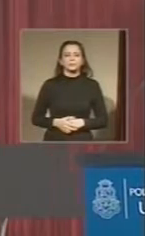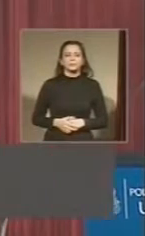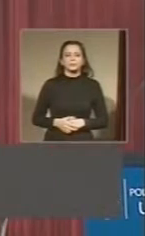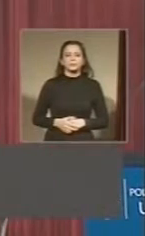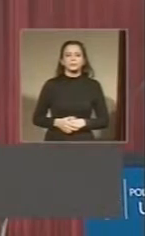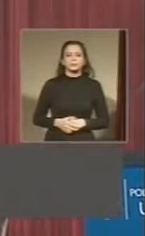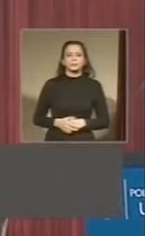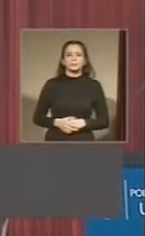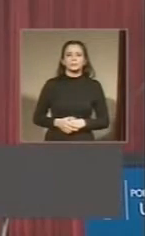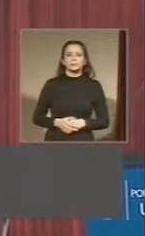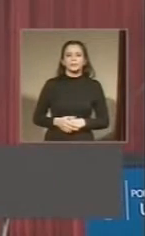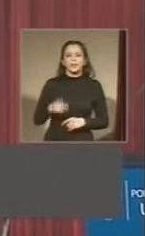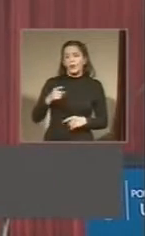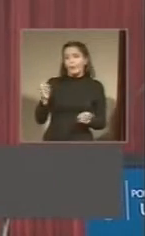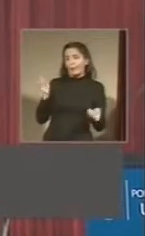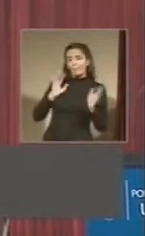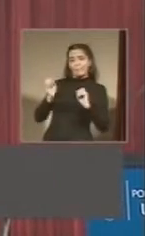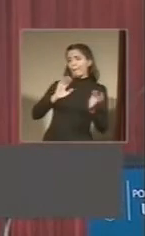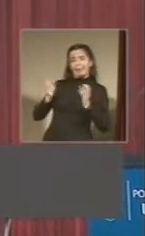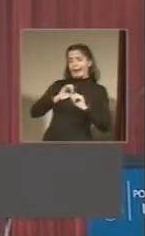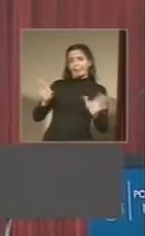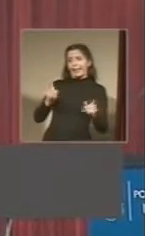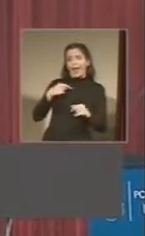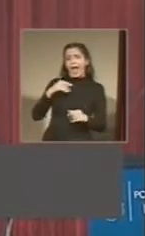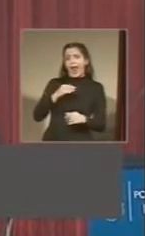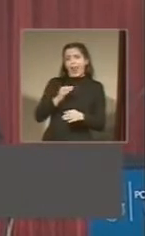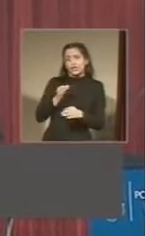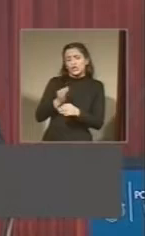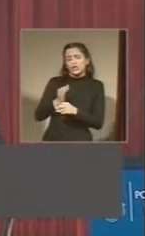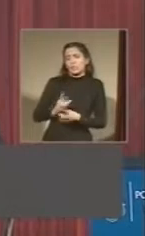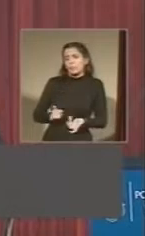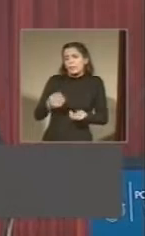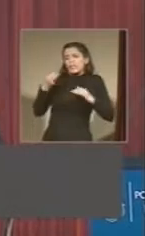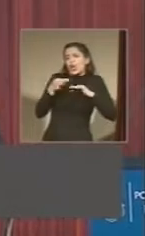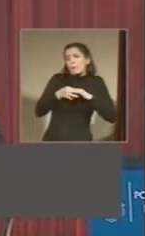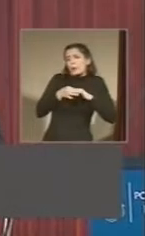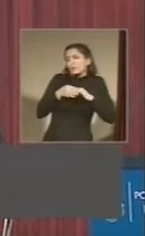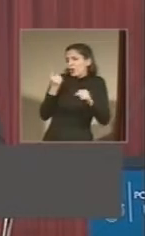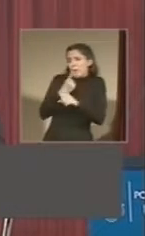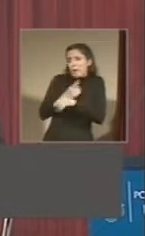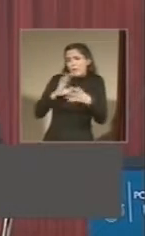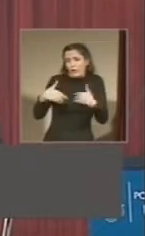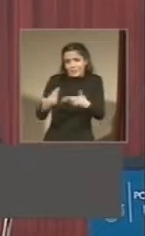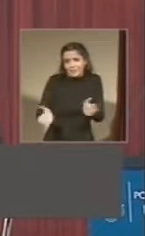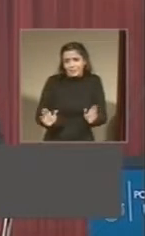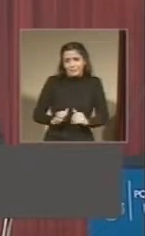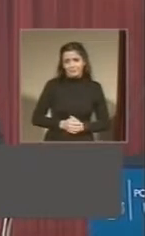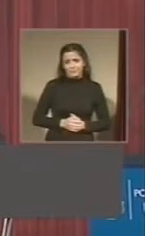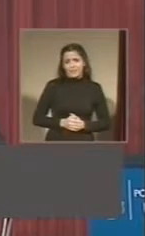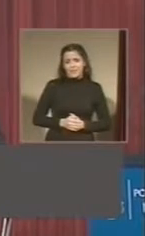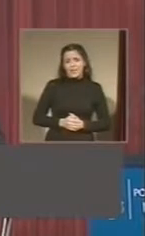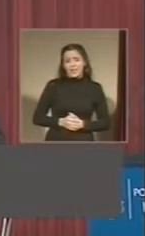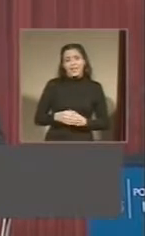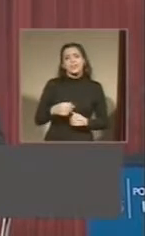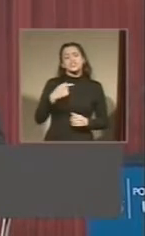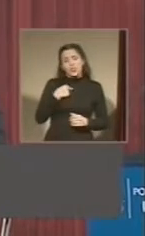Los van a maltratar a los docentes, digo. Los van a maltratar con promesas que después no pudieron sostener aún cuando gobernaron. me asiste el